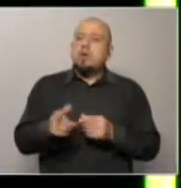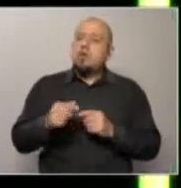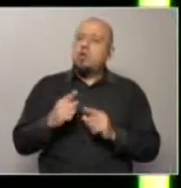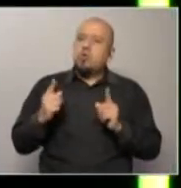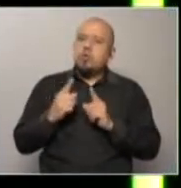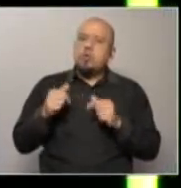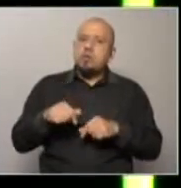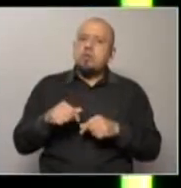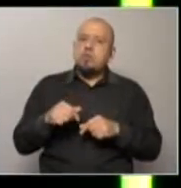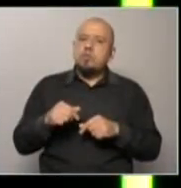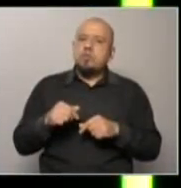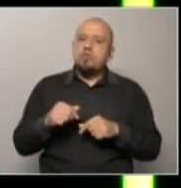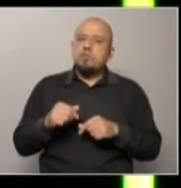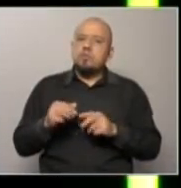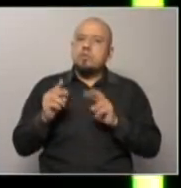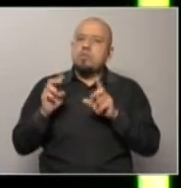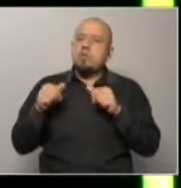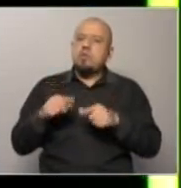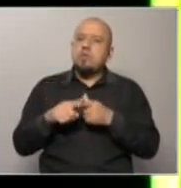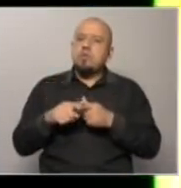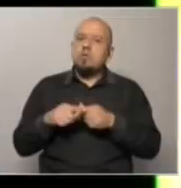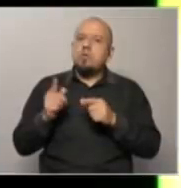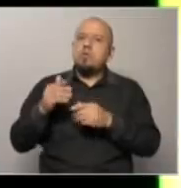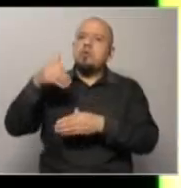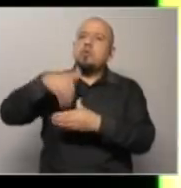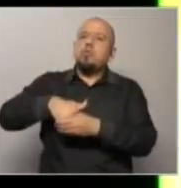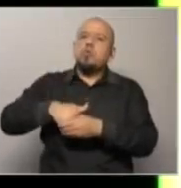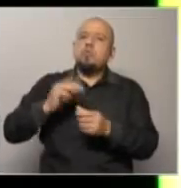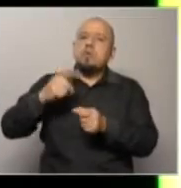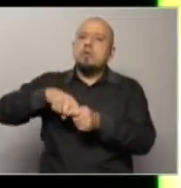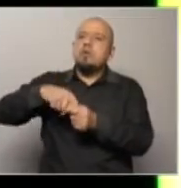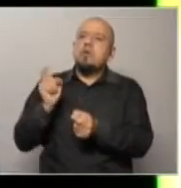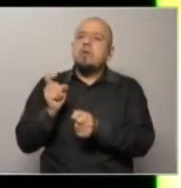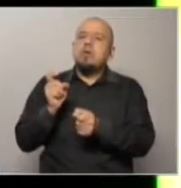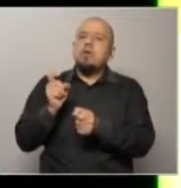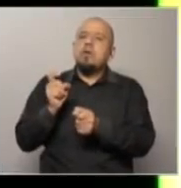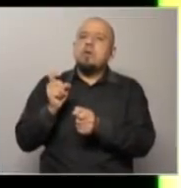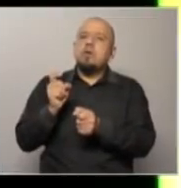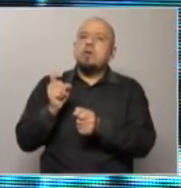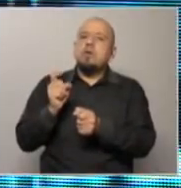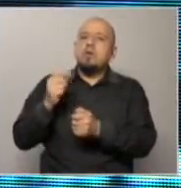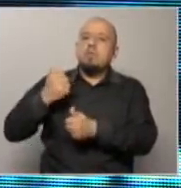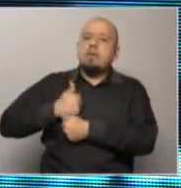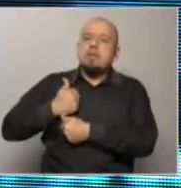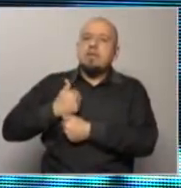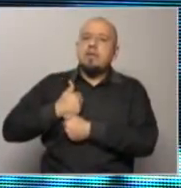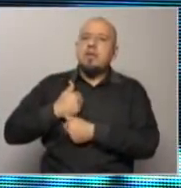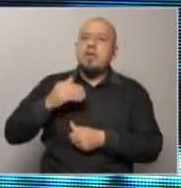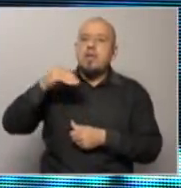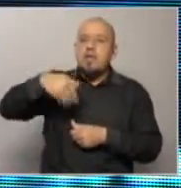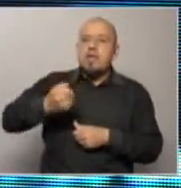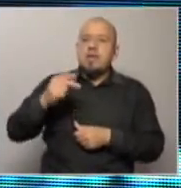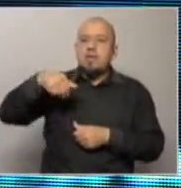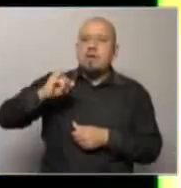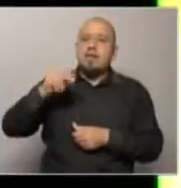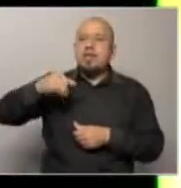¿Está autorizado? es el tema de hoy el tema de hoy se va por terminado ¿están los votos para el desafuero de Manini? Pensé que me ibas a hablar del desafuero